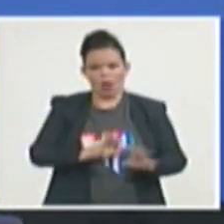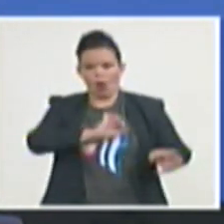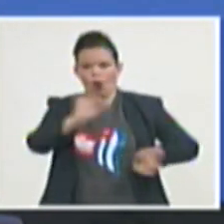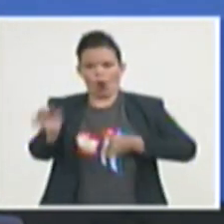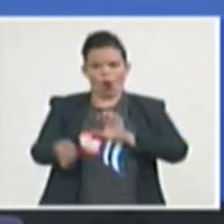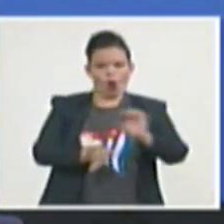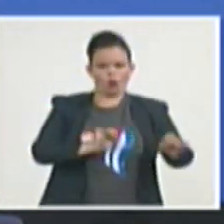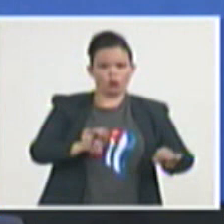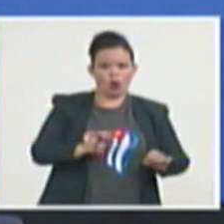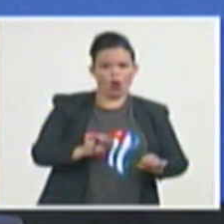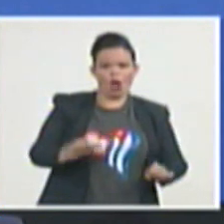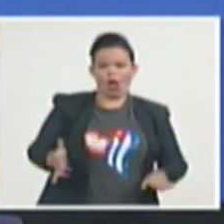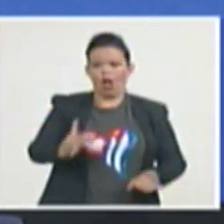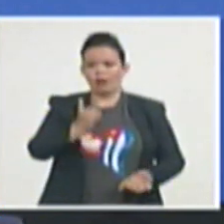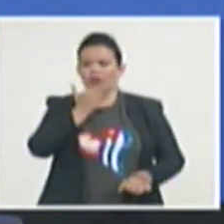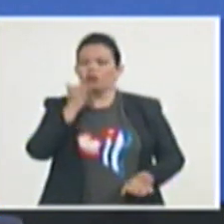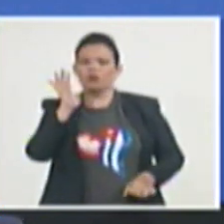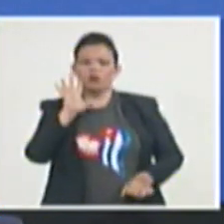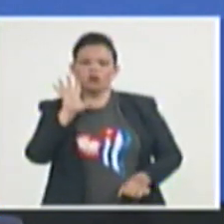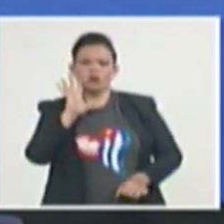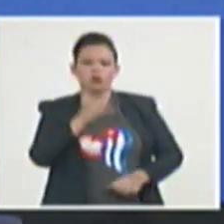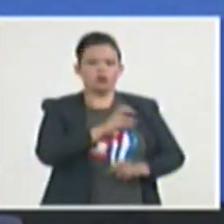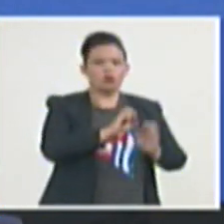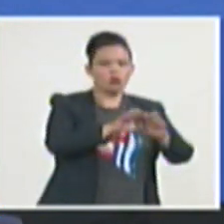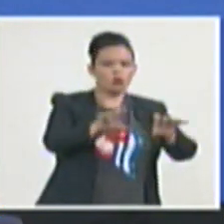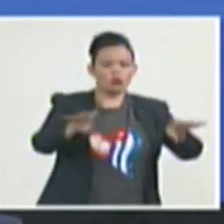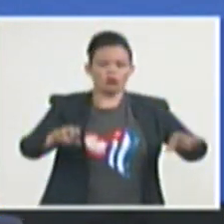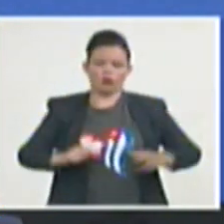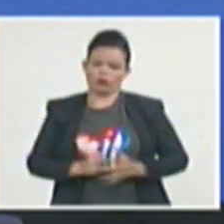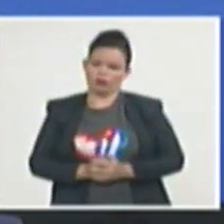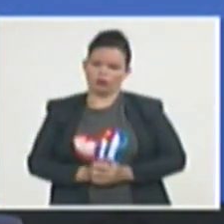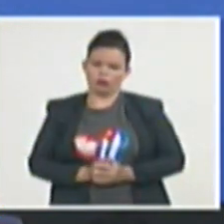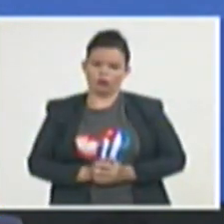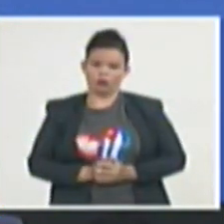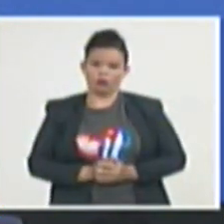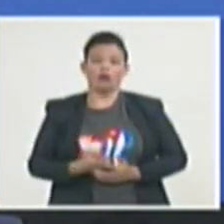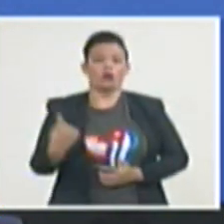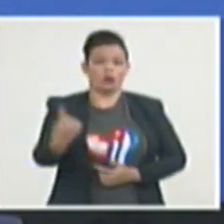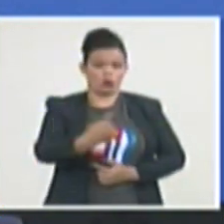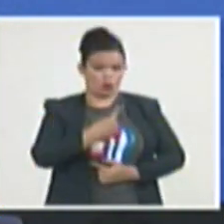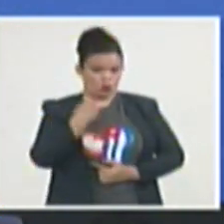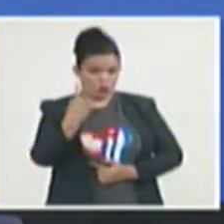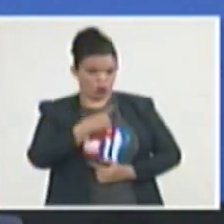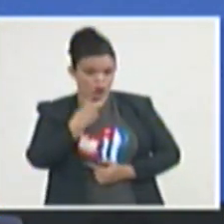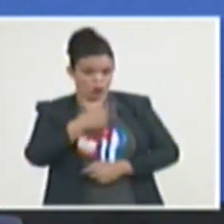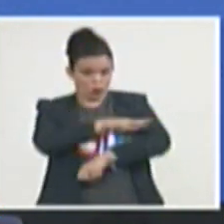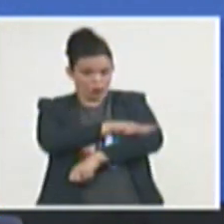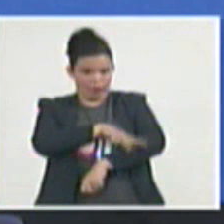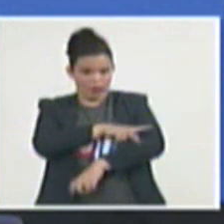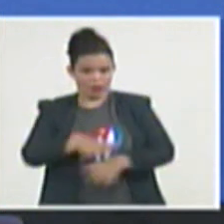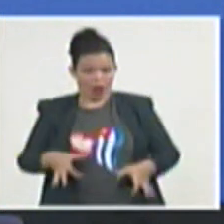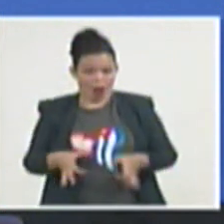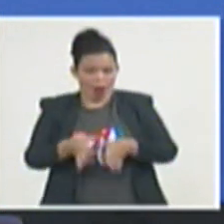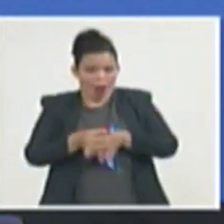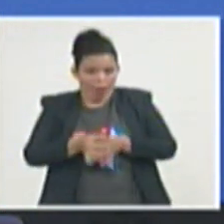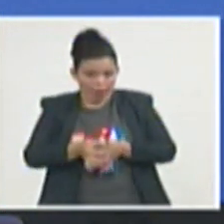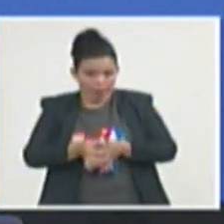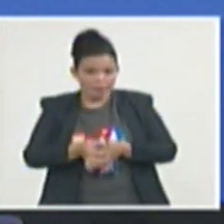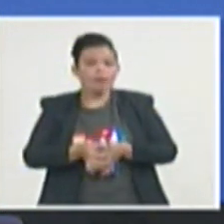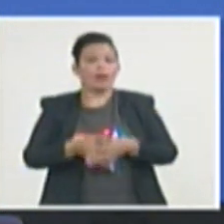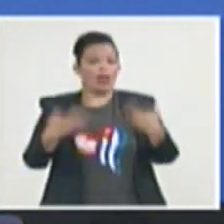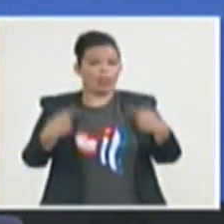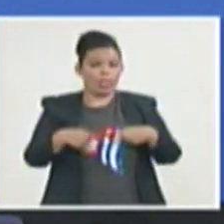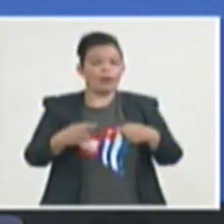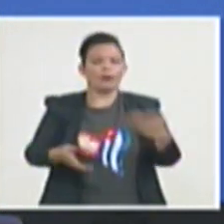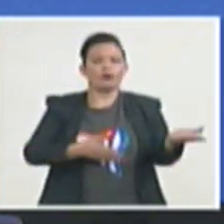y financiación climática. Por nuestra parte, los pequeños estados insulares en desarrollo debemos continuar trabajando de